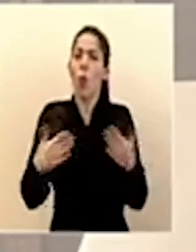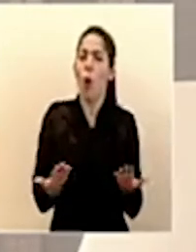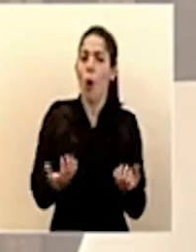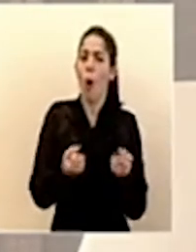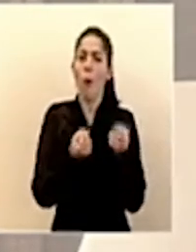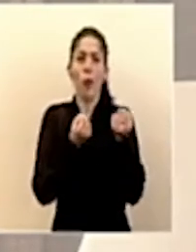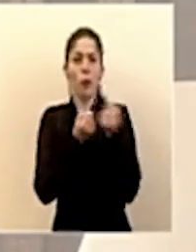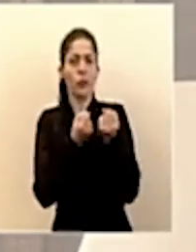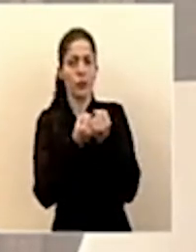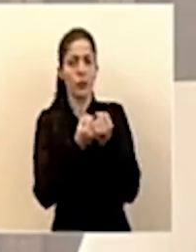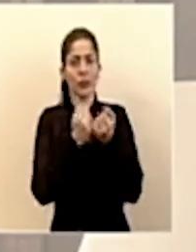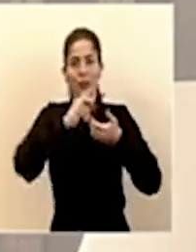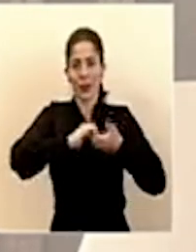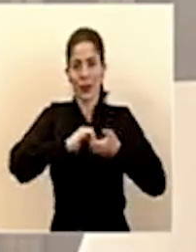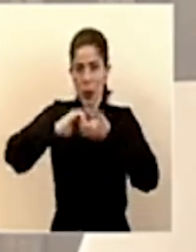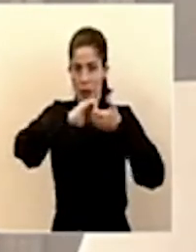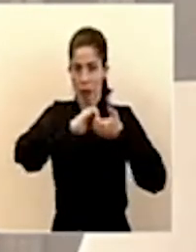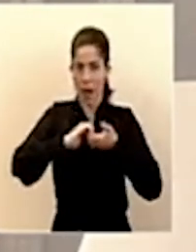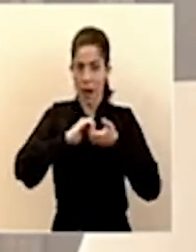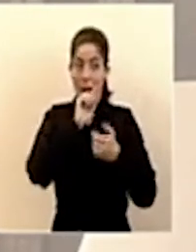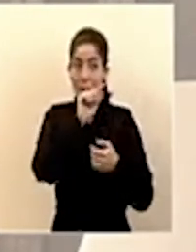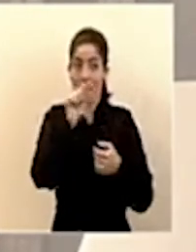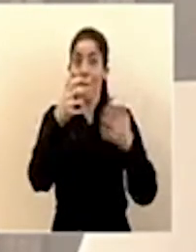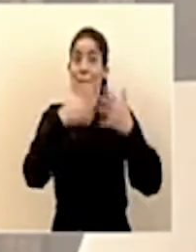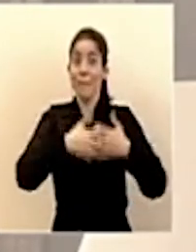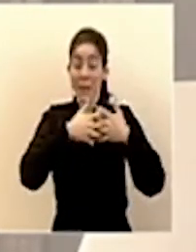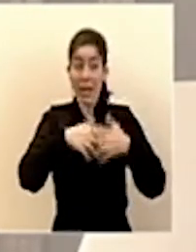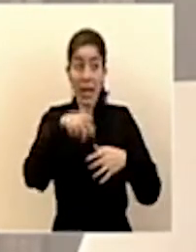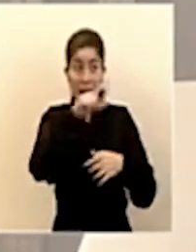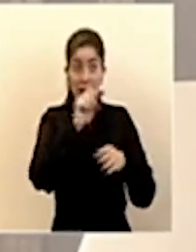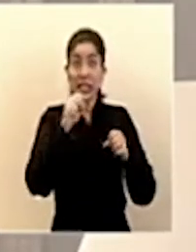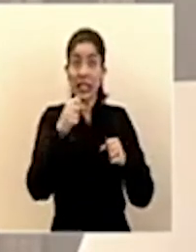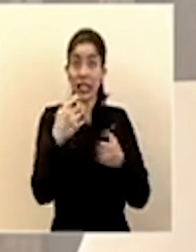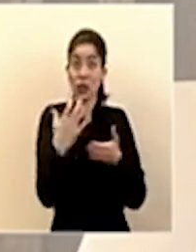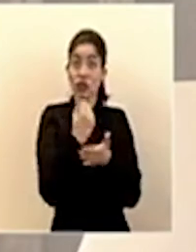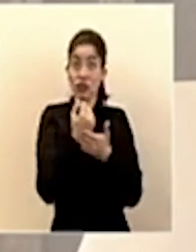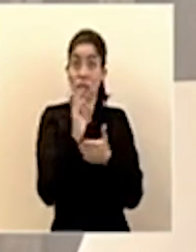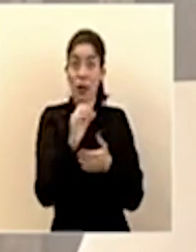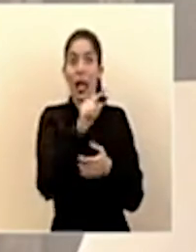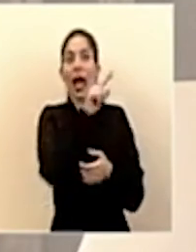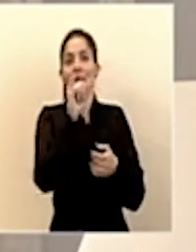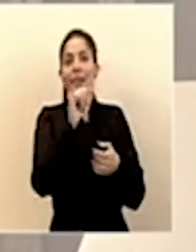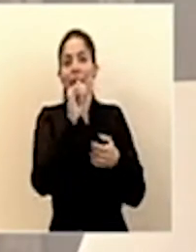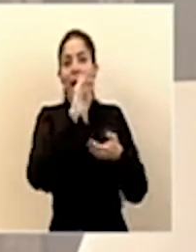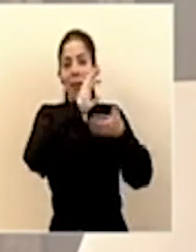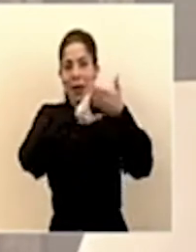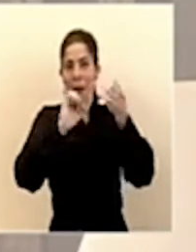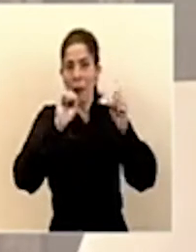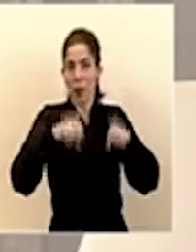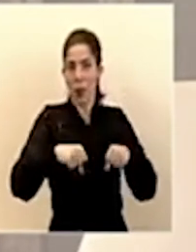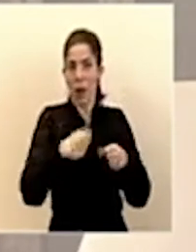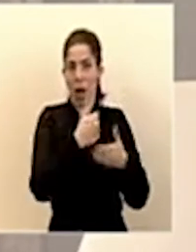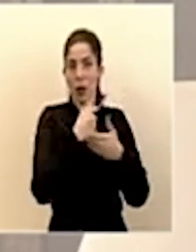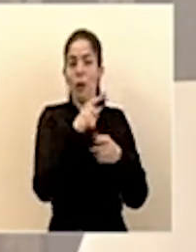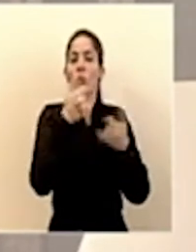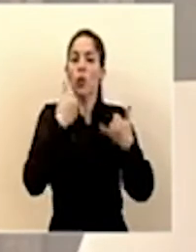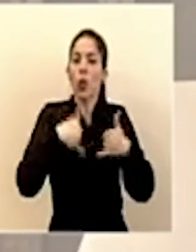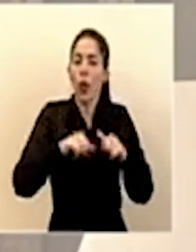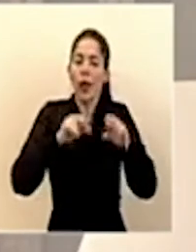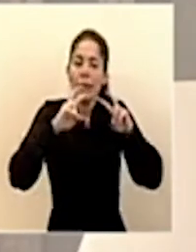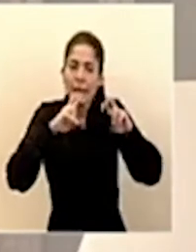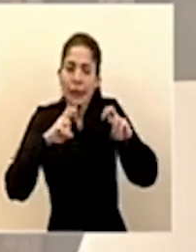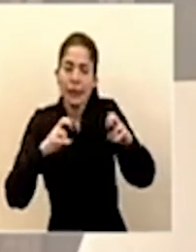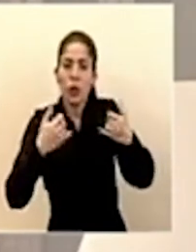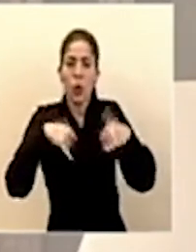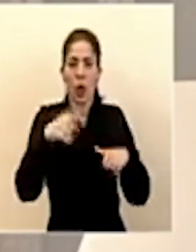materia solidaria de esas empresas que si estén generando rentabilidad eso es un tema también por analizar y por